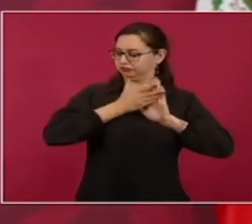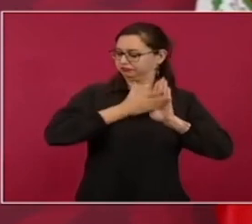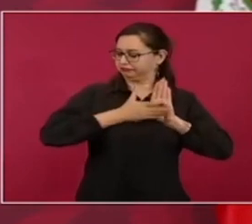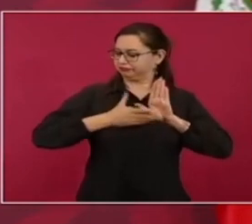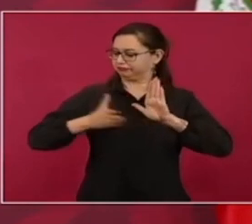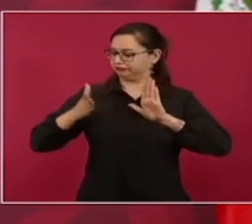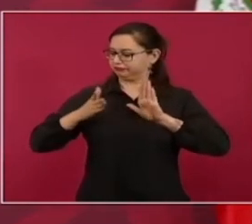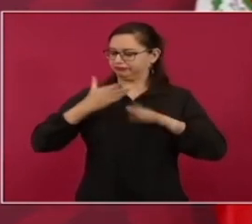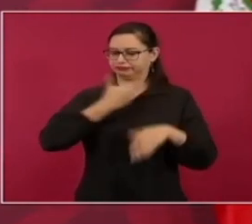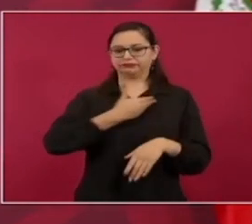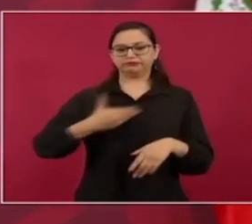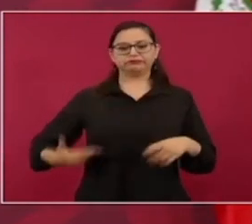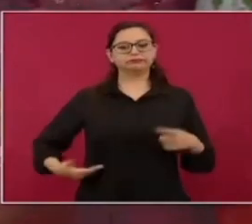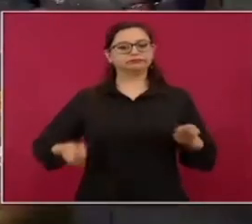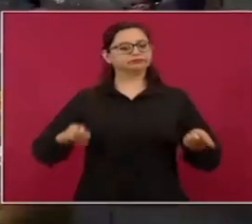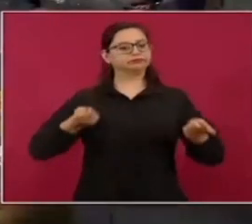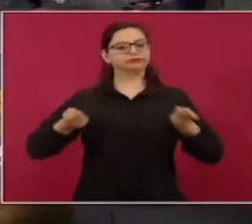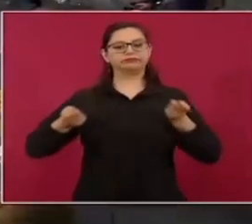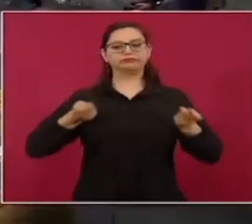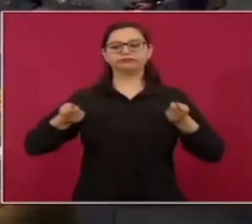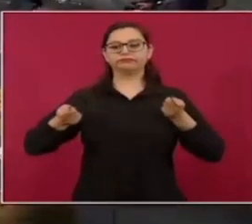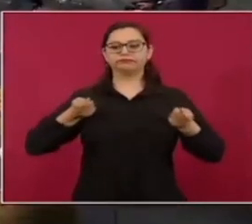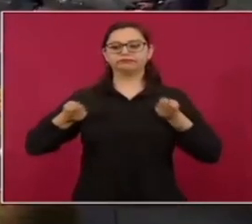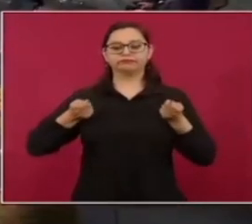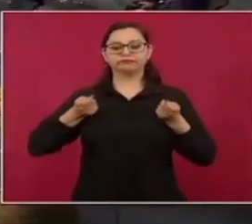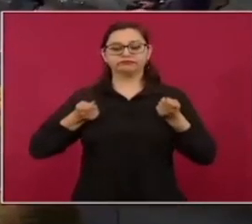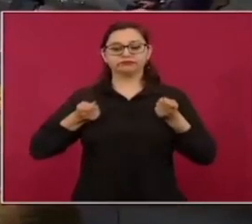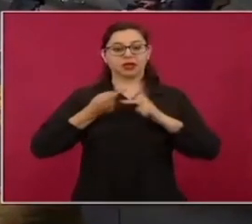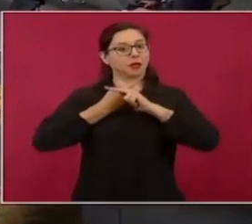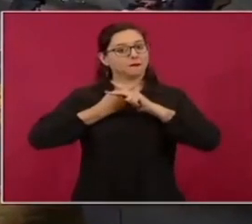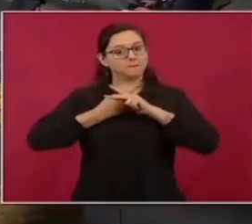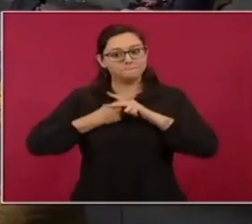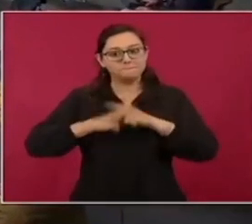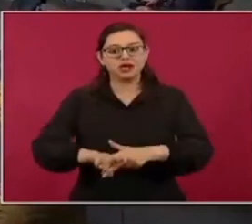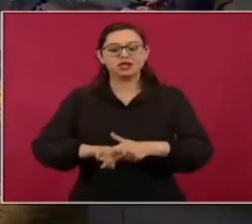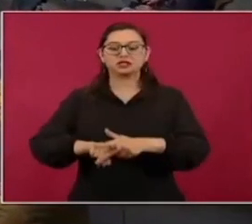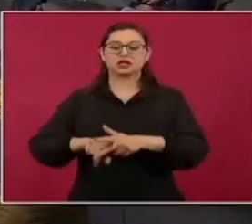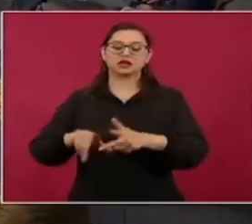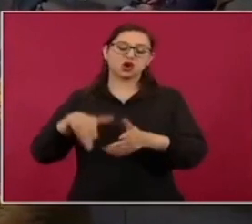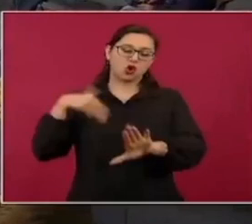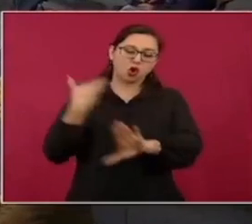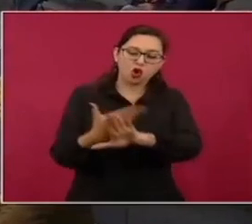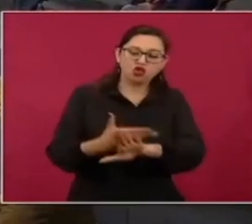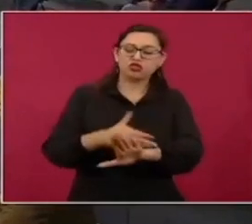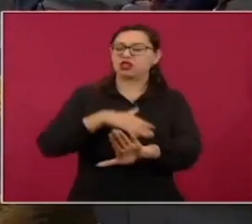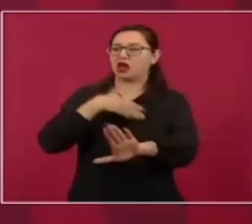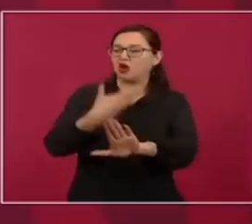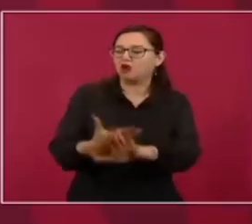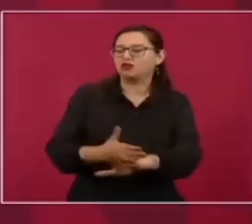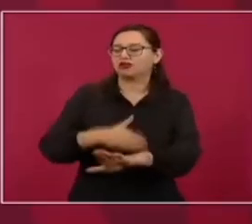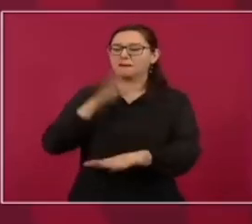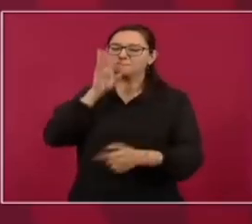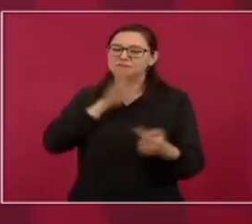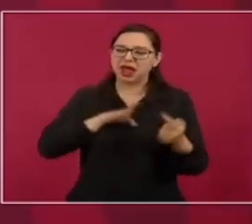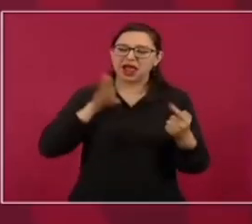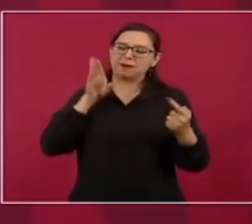a los jóvenes, porque esto fue